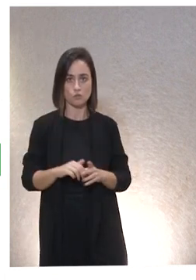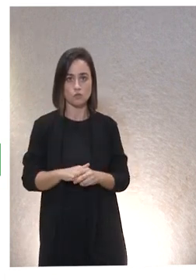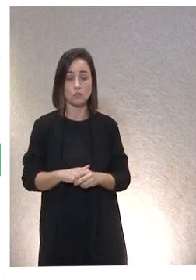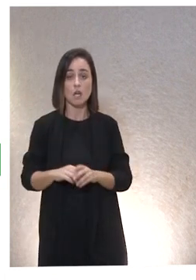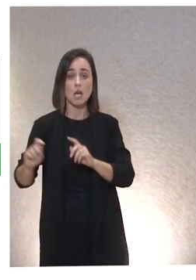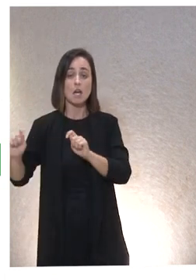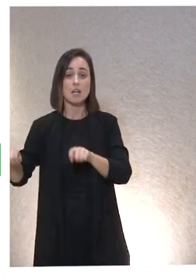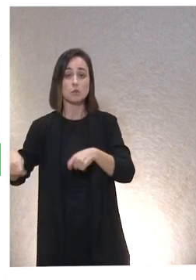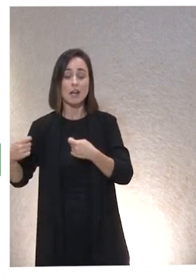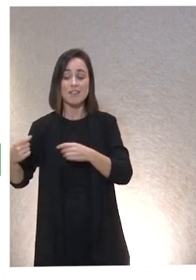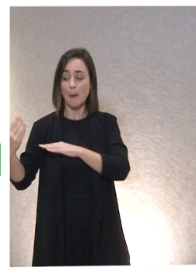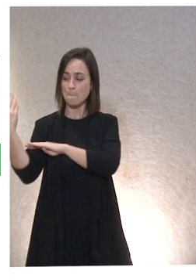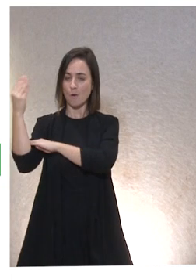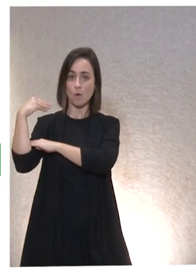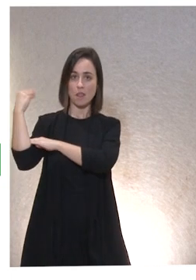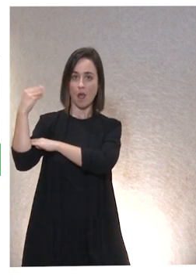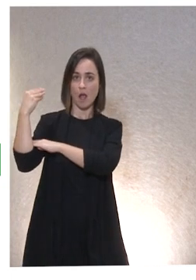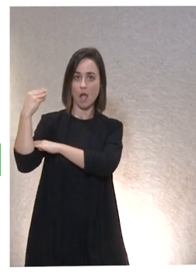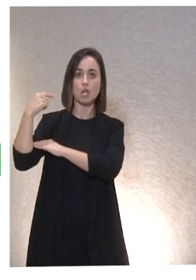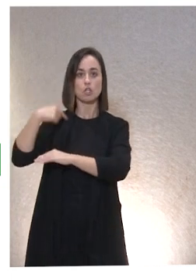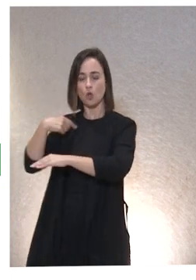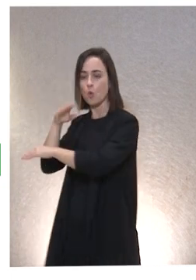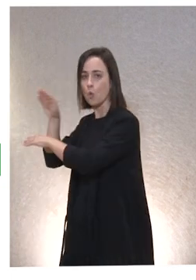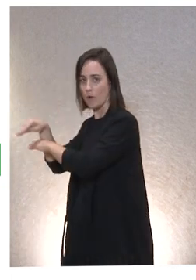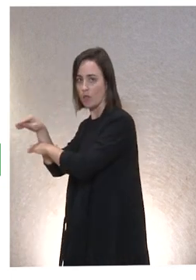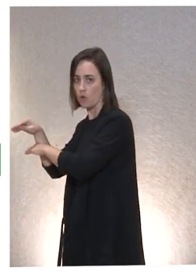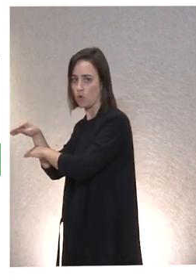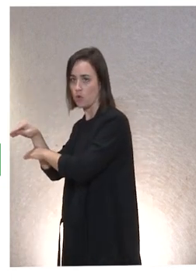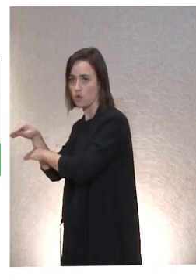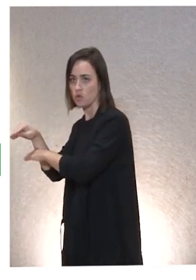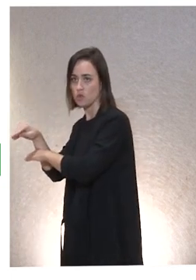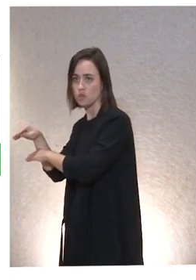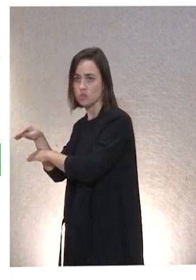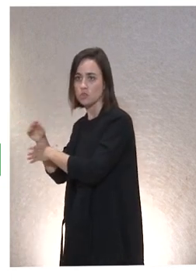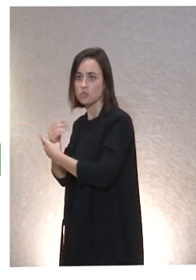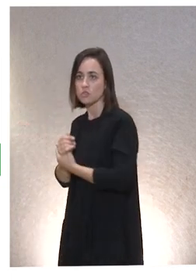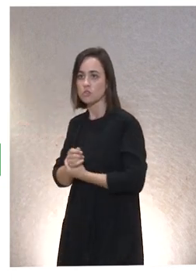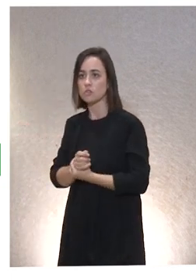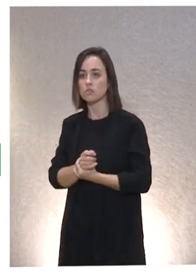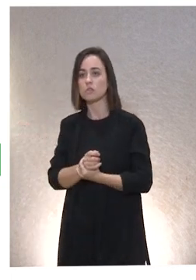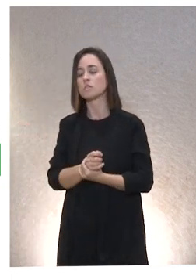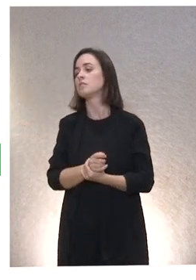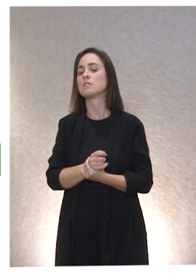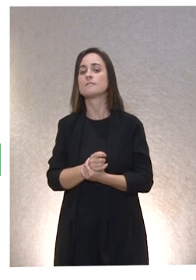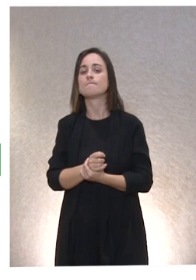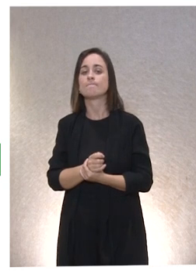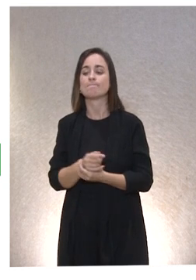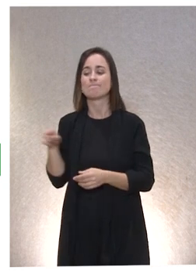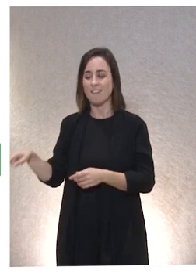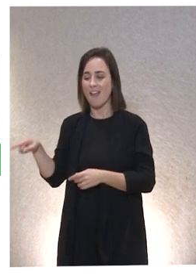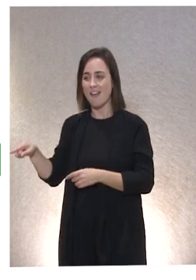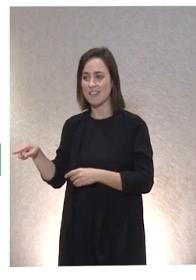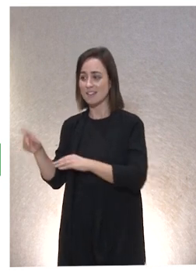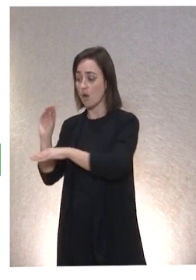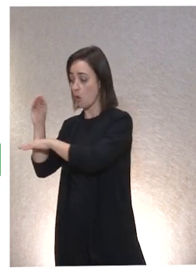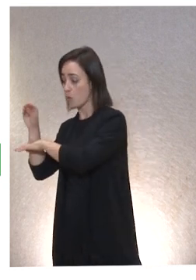La naturaleza me cuida y a la naturaleza la cuido. Y cuando entro ahí en esa dinámica, pues a partir